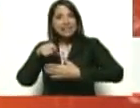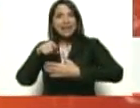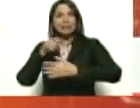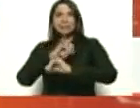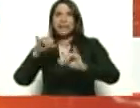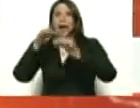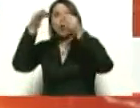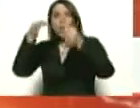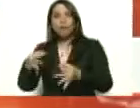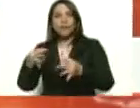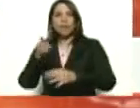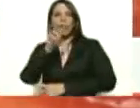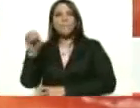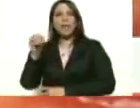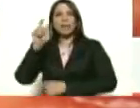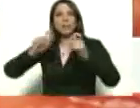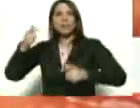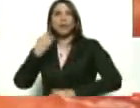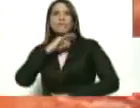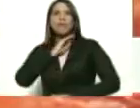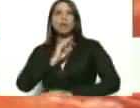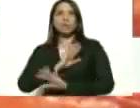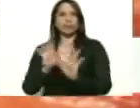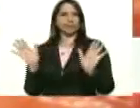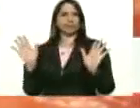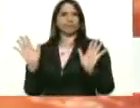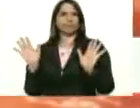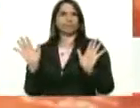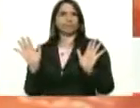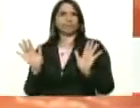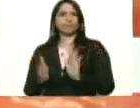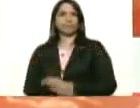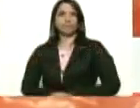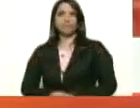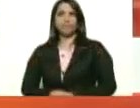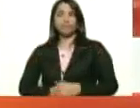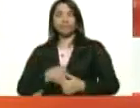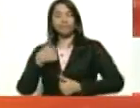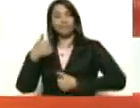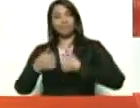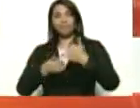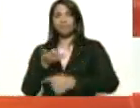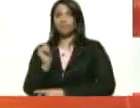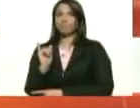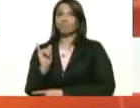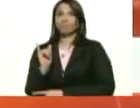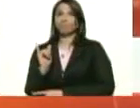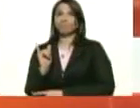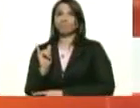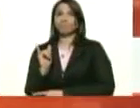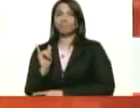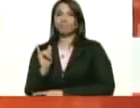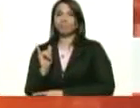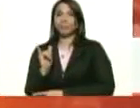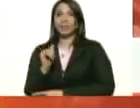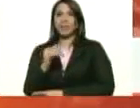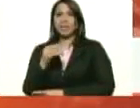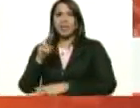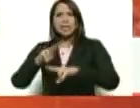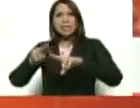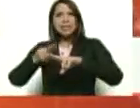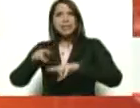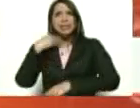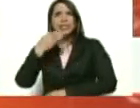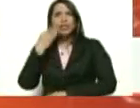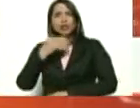20 casos, 20 casos, entre los cuales hay jovencitos de 15 años, 14,